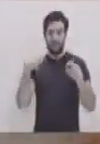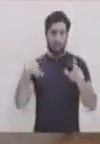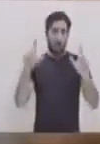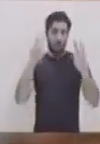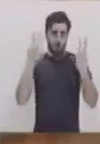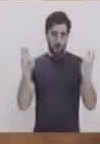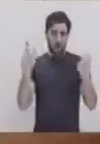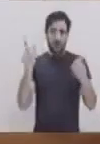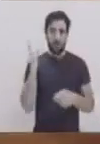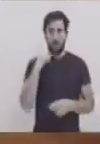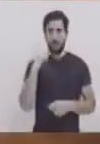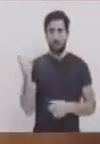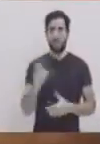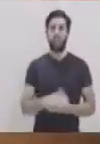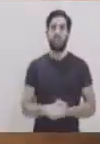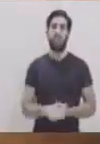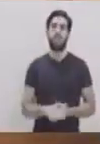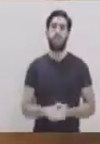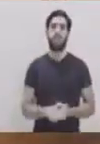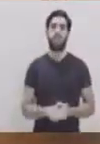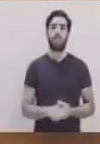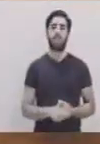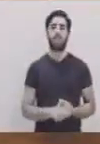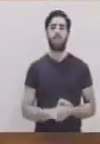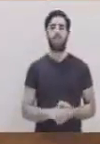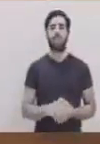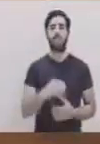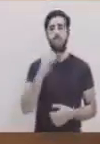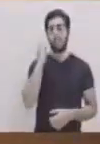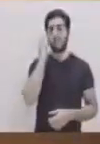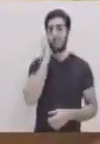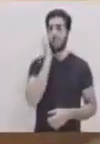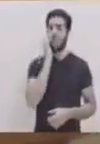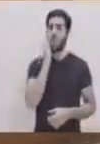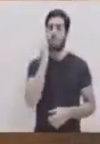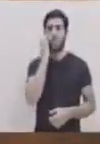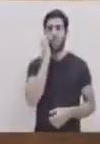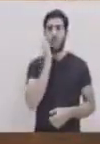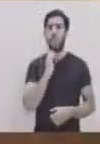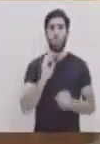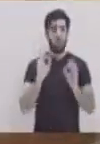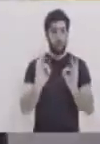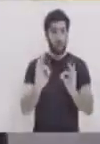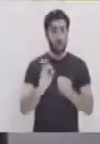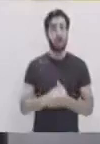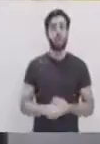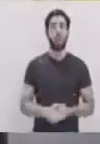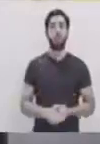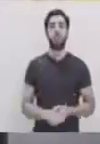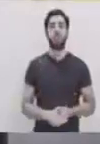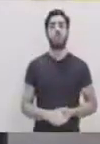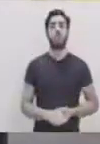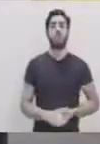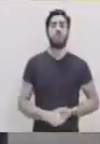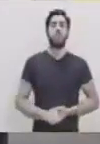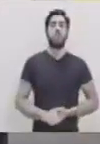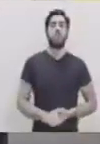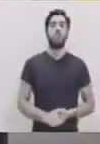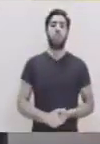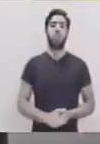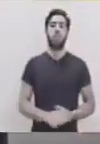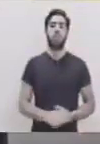se llama simetría radial porque van a hacer directamente la repetición del diseño en todos los elementos. ¿Ok?